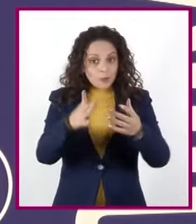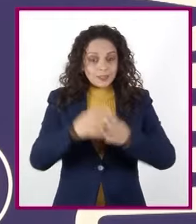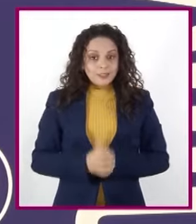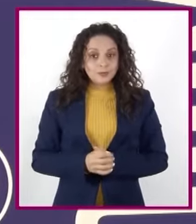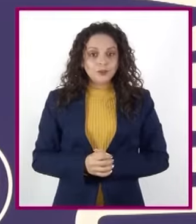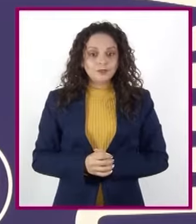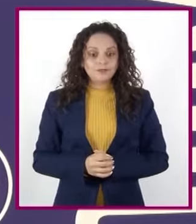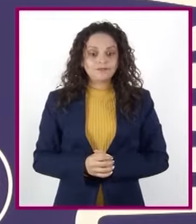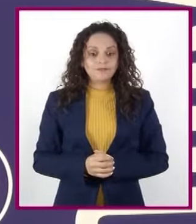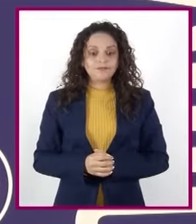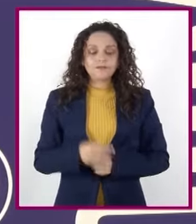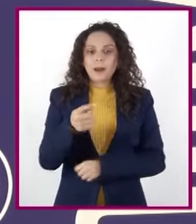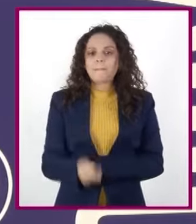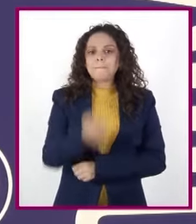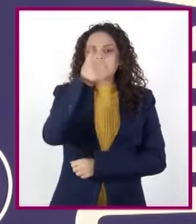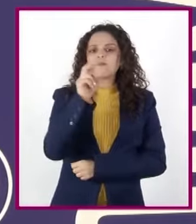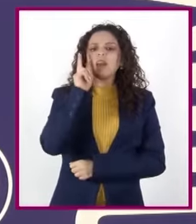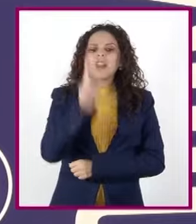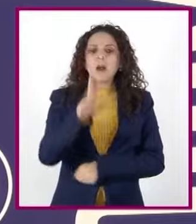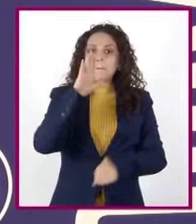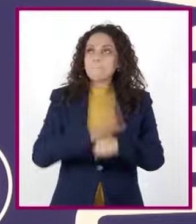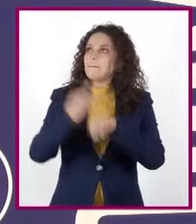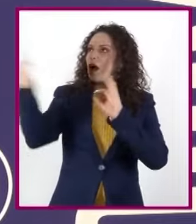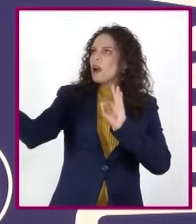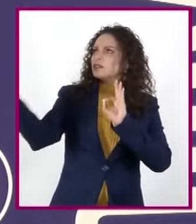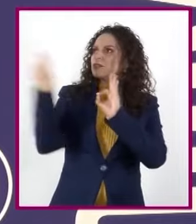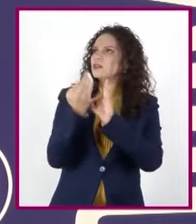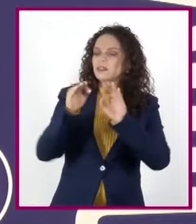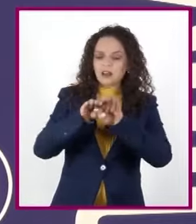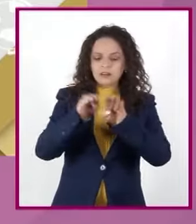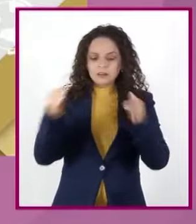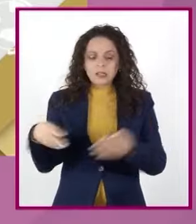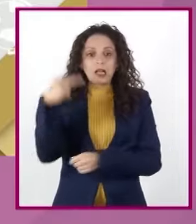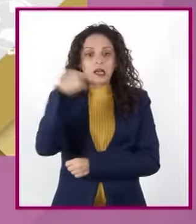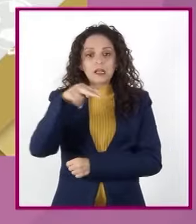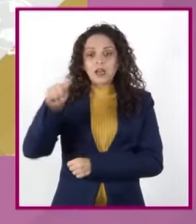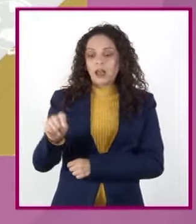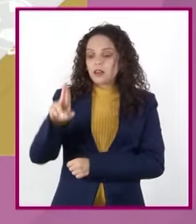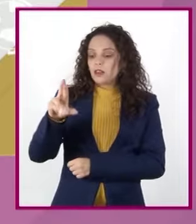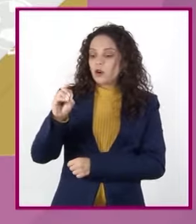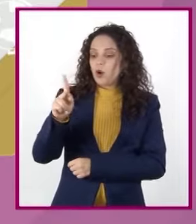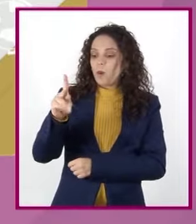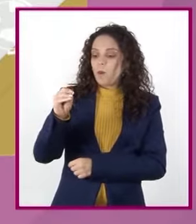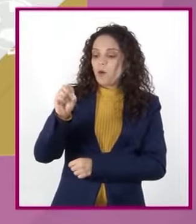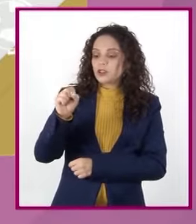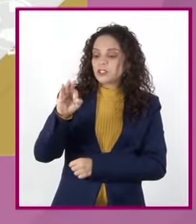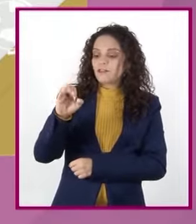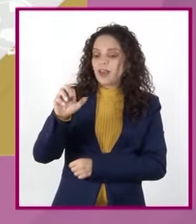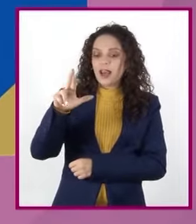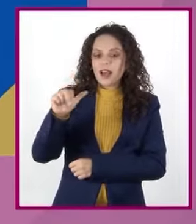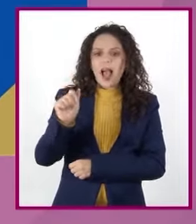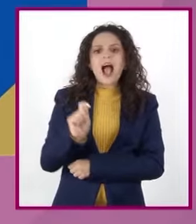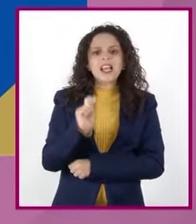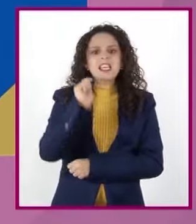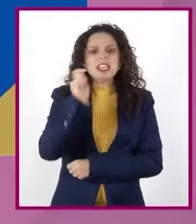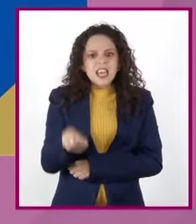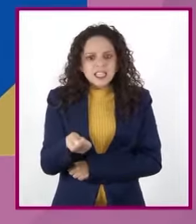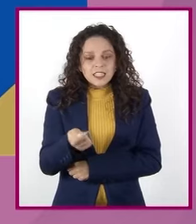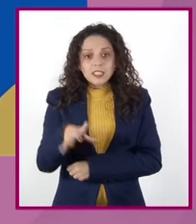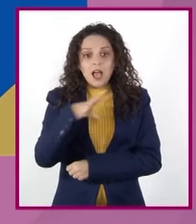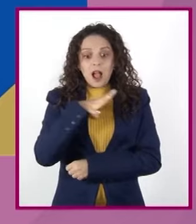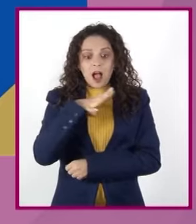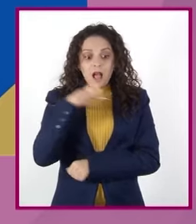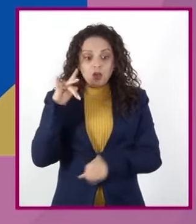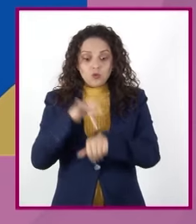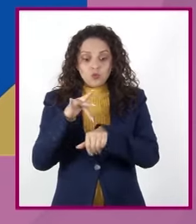Primero veremos la capa más cercana a la corteza terrestre, la tropósfera. La tropósfera es la capa que está en contacto con la